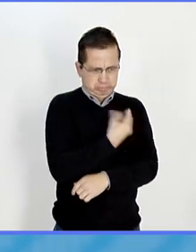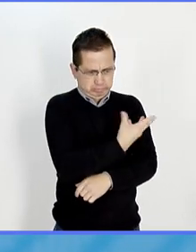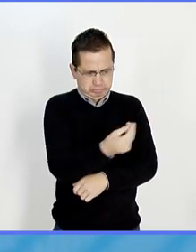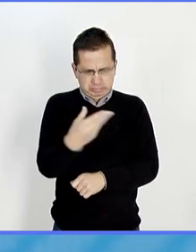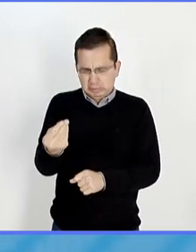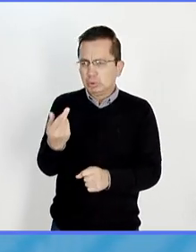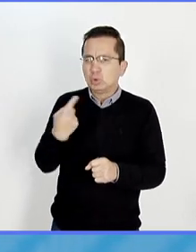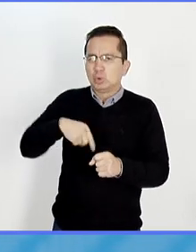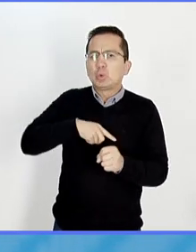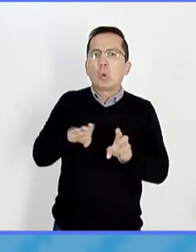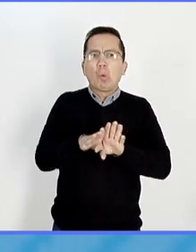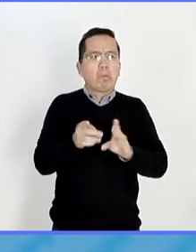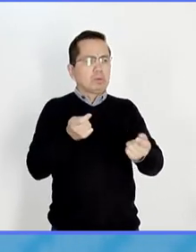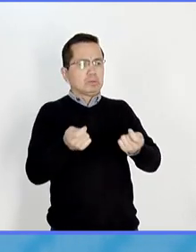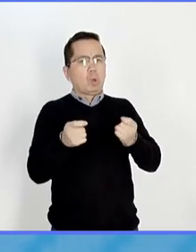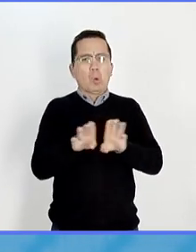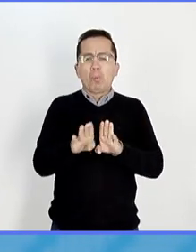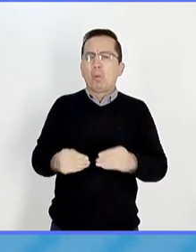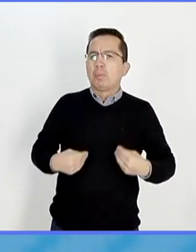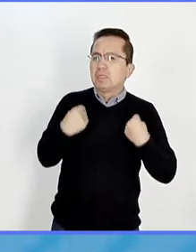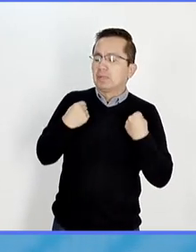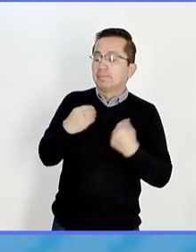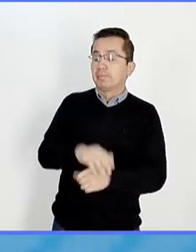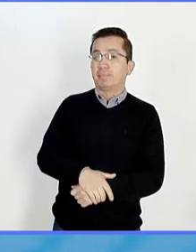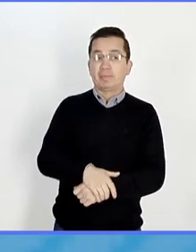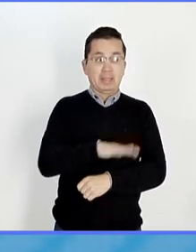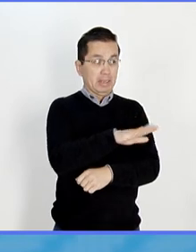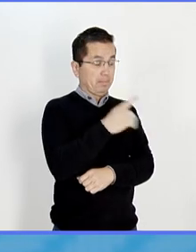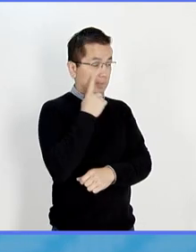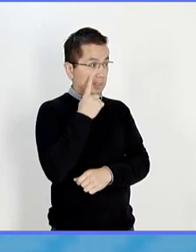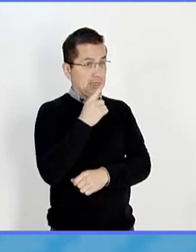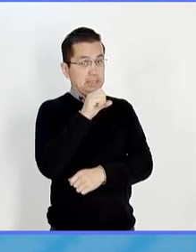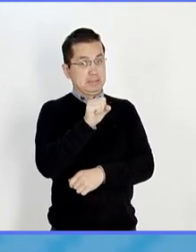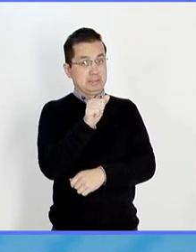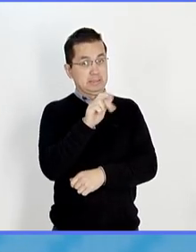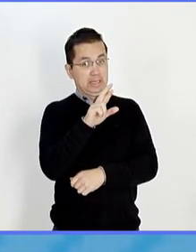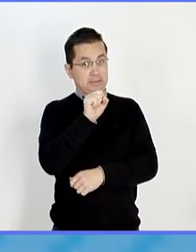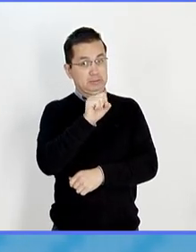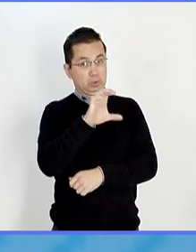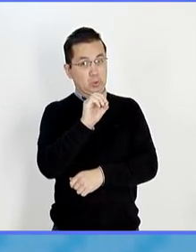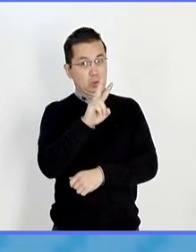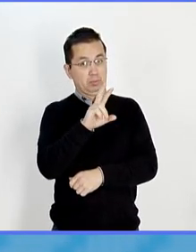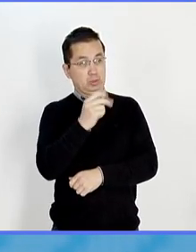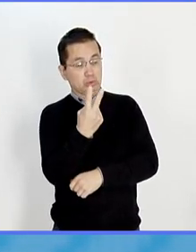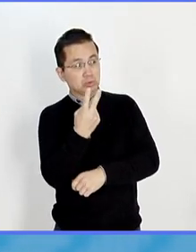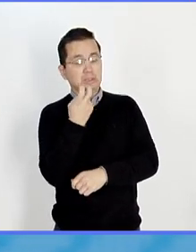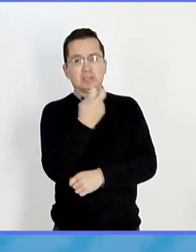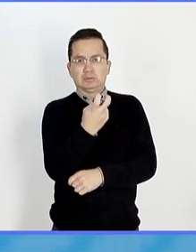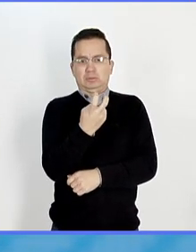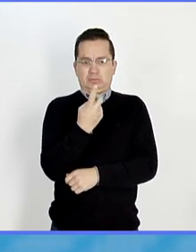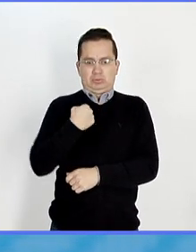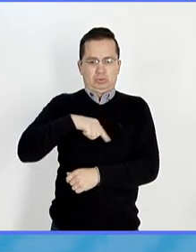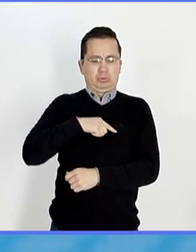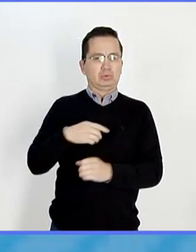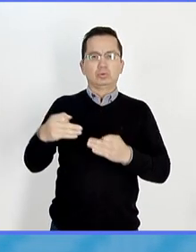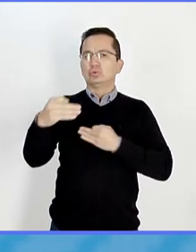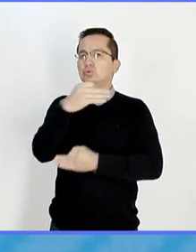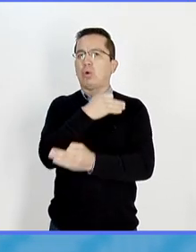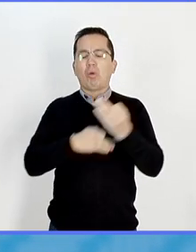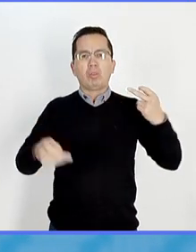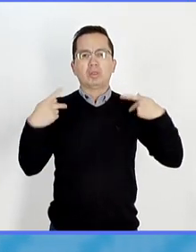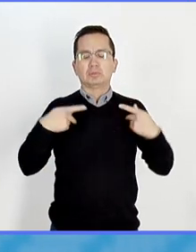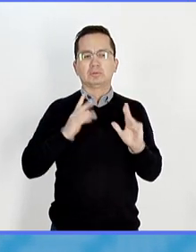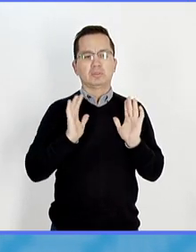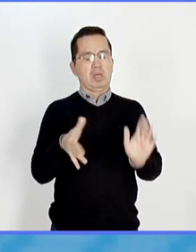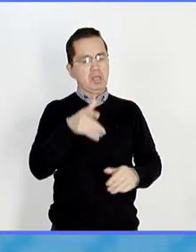Pues justamente el SARS-CoV-2 nos ha abierto los ojos a toda la población en vivo y a todo color de lo que es capaz